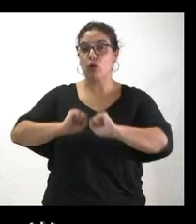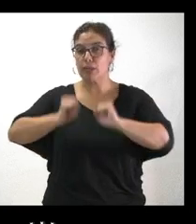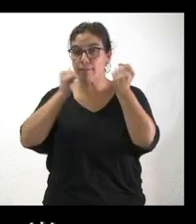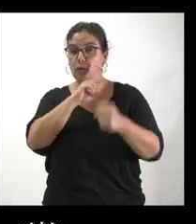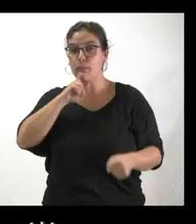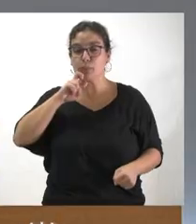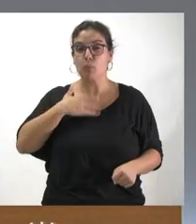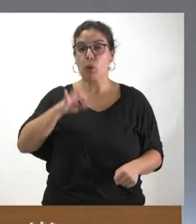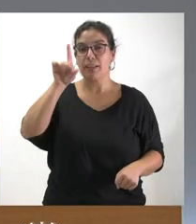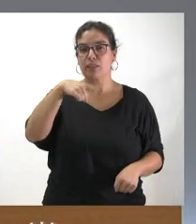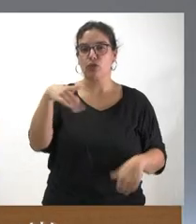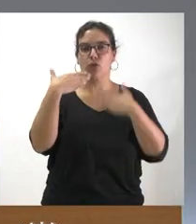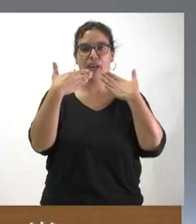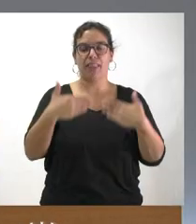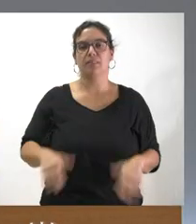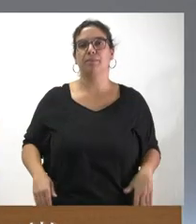gracias.